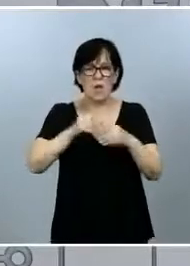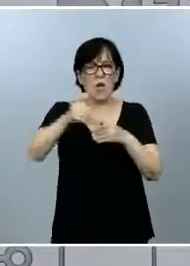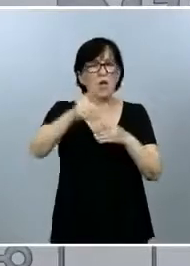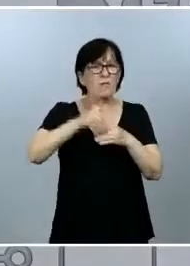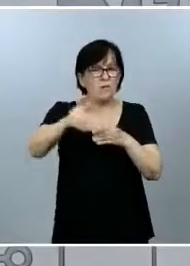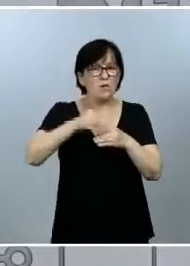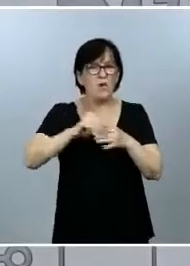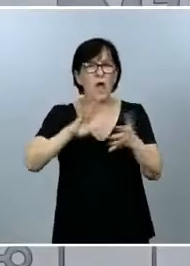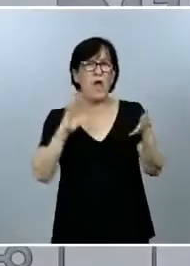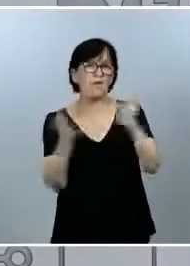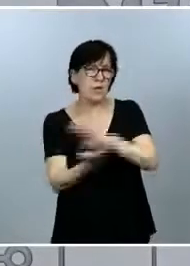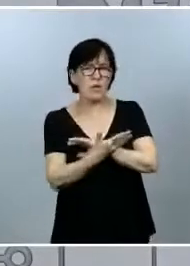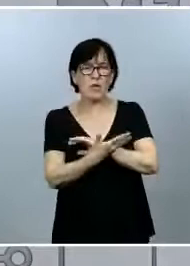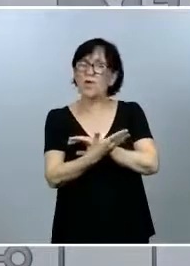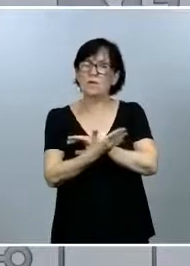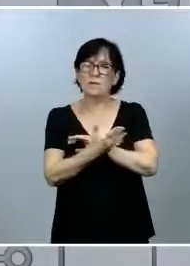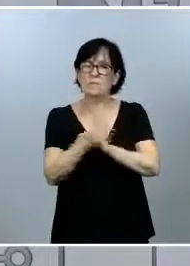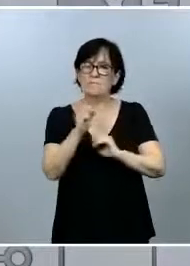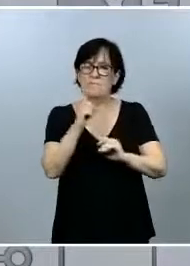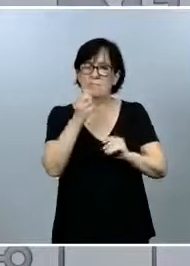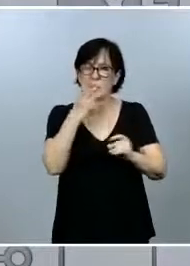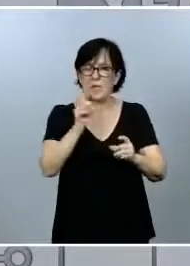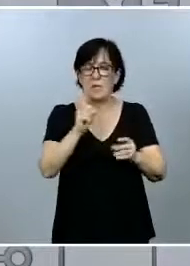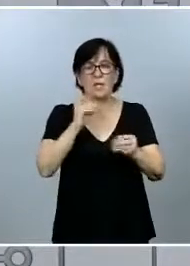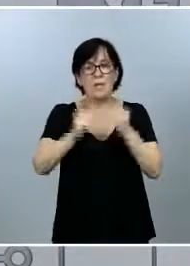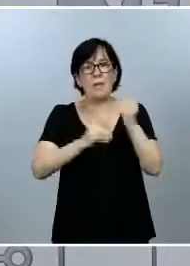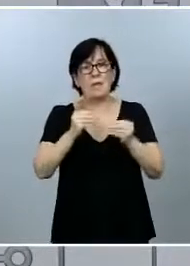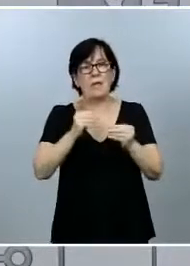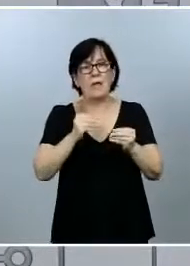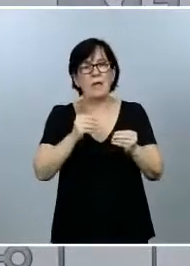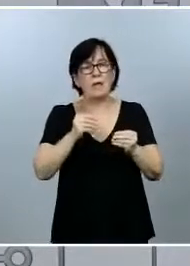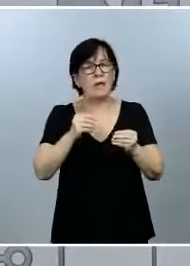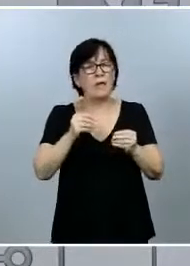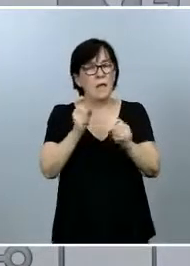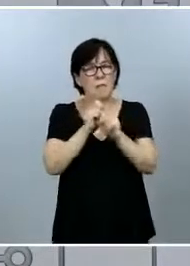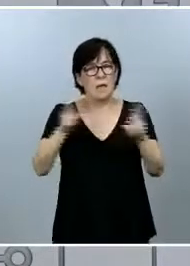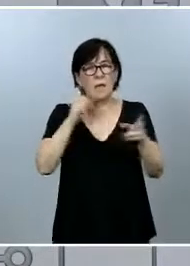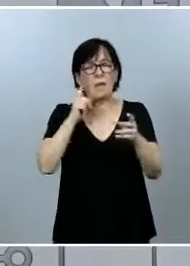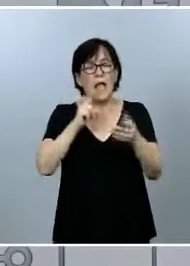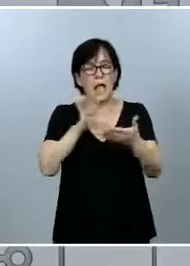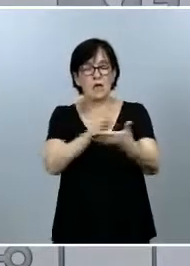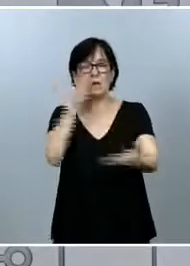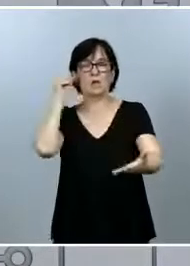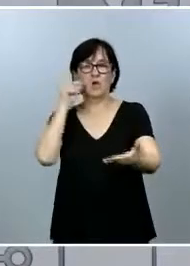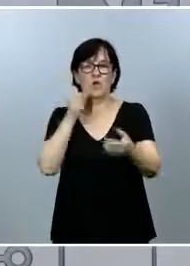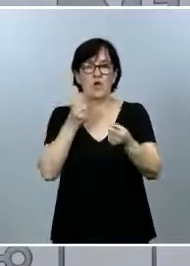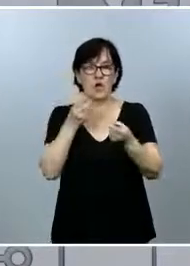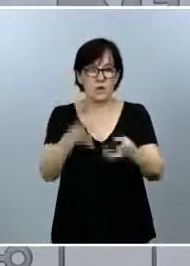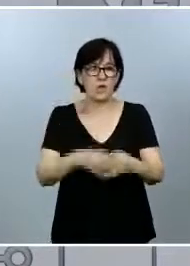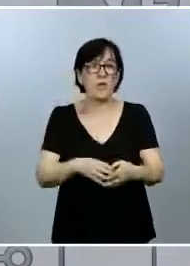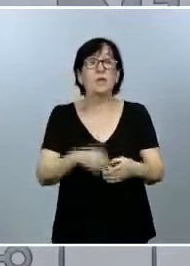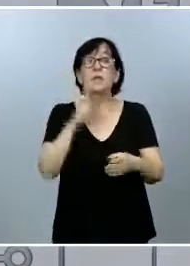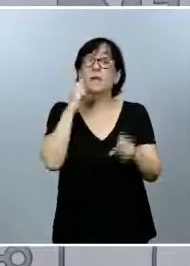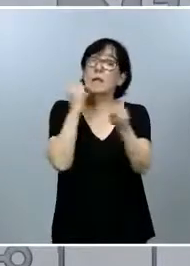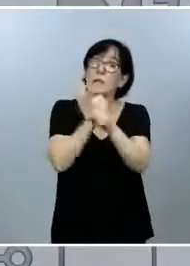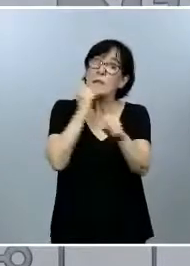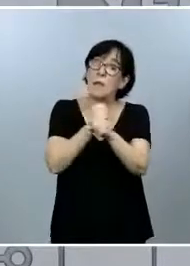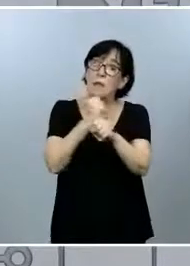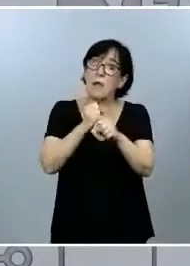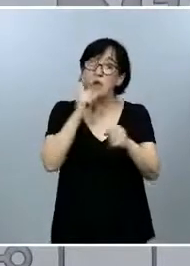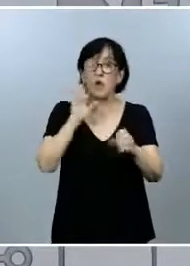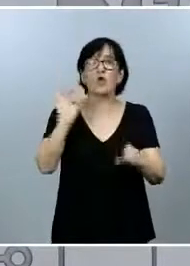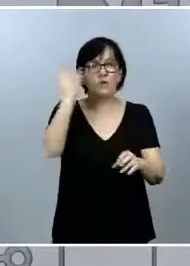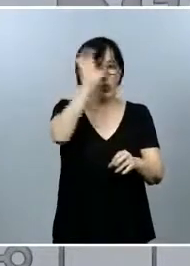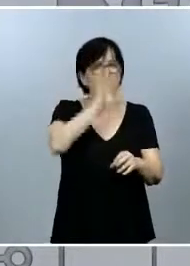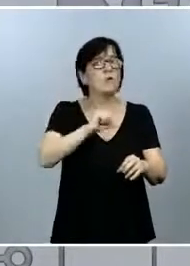evolución equivocadas y que iba simplemente a complicar la vida para interpretar correctamente los datos. Se ha estado trabajando muy intensamente con las comunidades